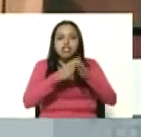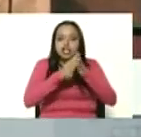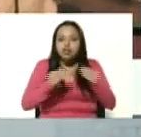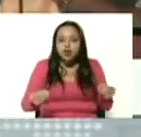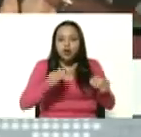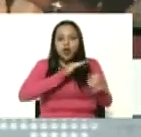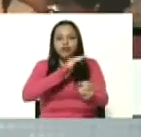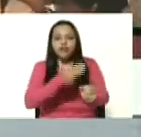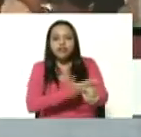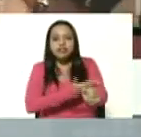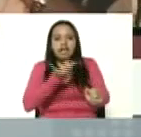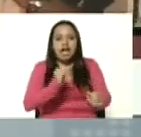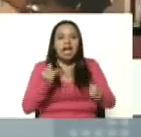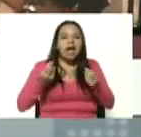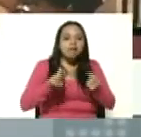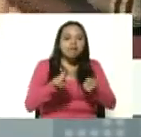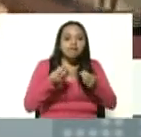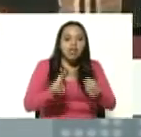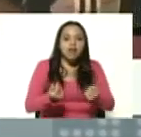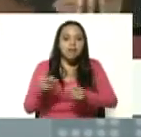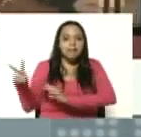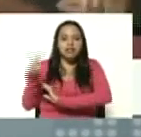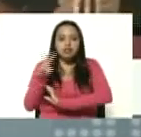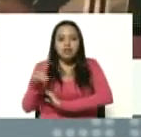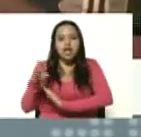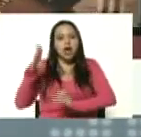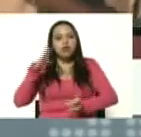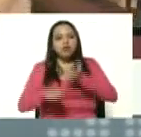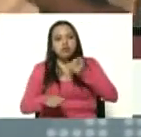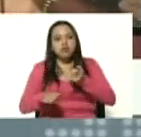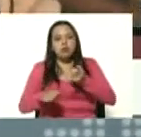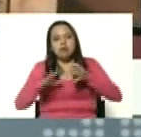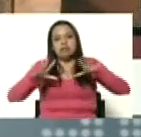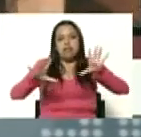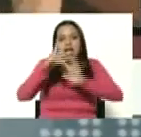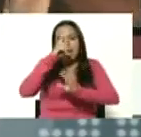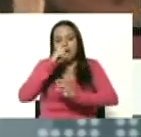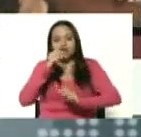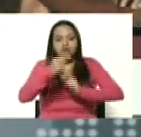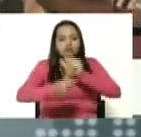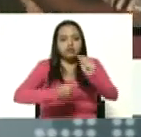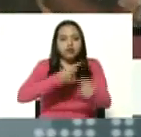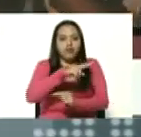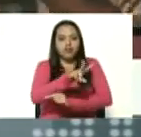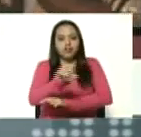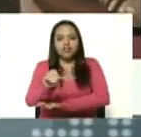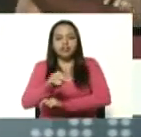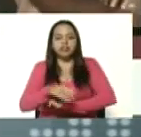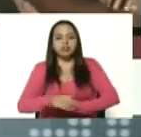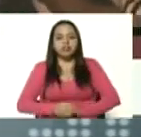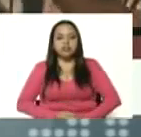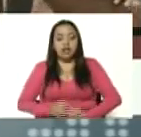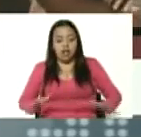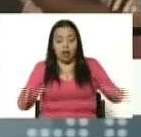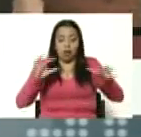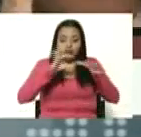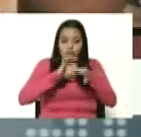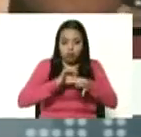fuerzas que se habían activado en Venezuela en la última década del siglo 20 la unión